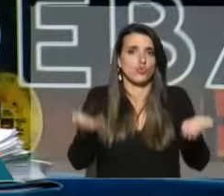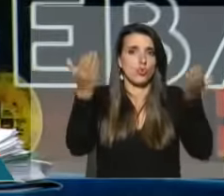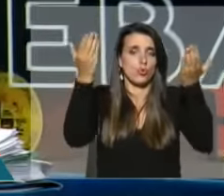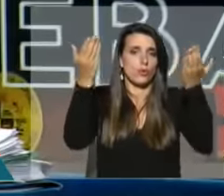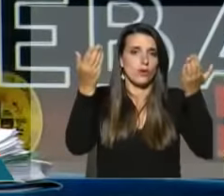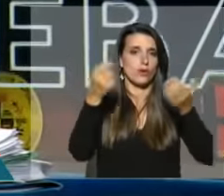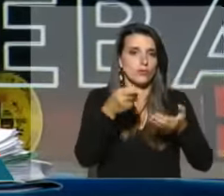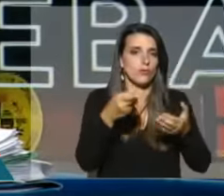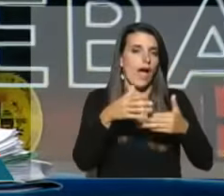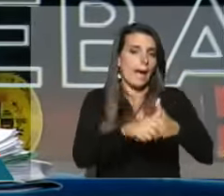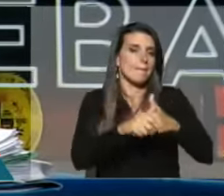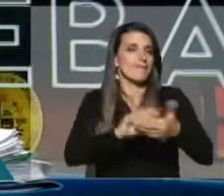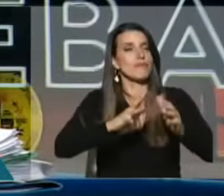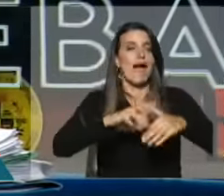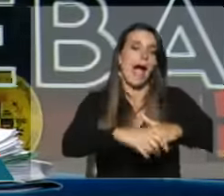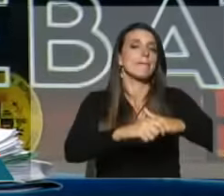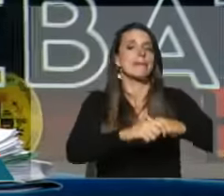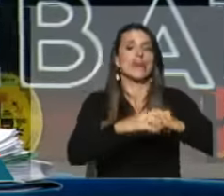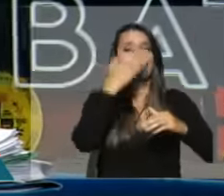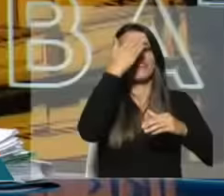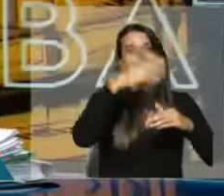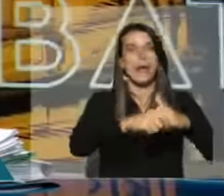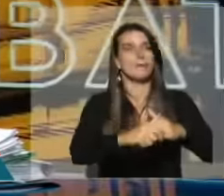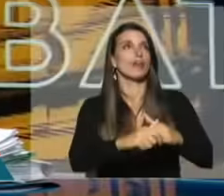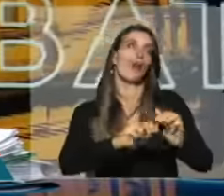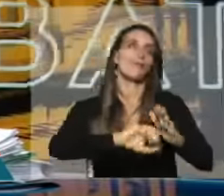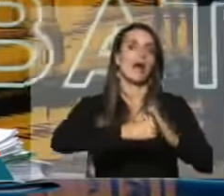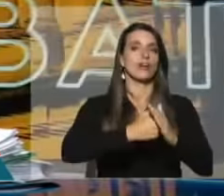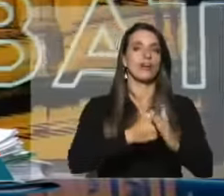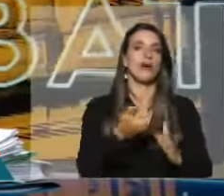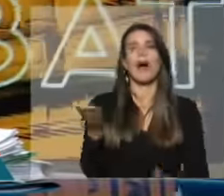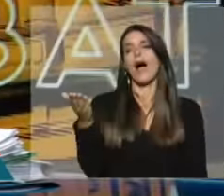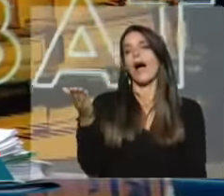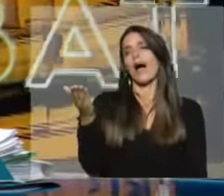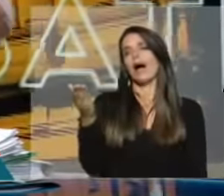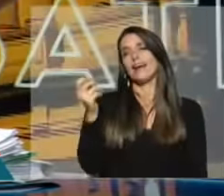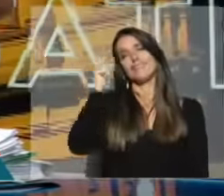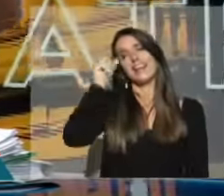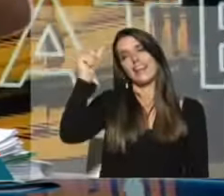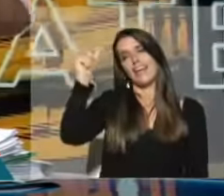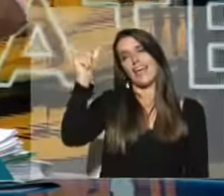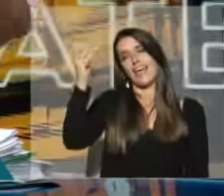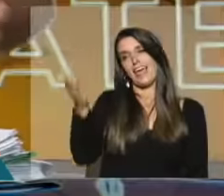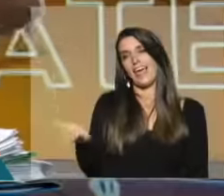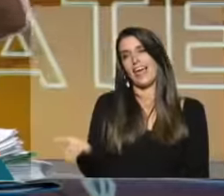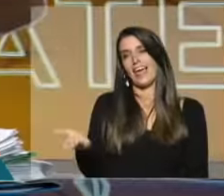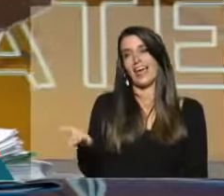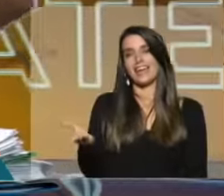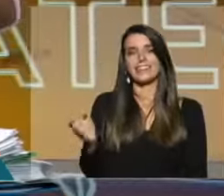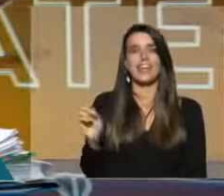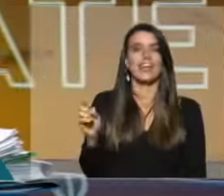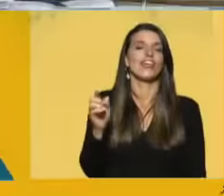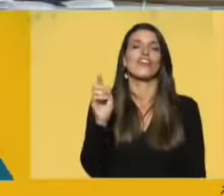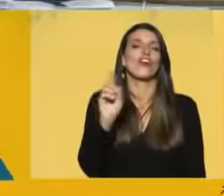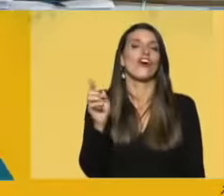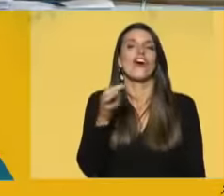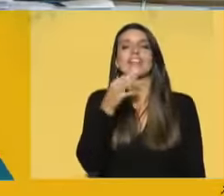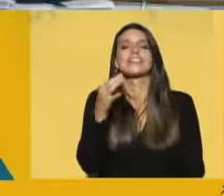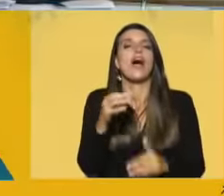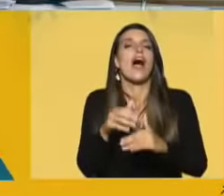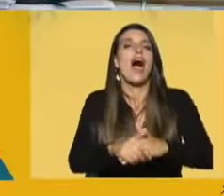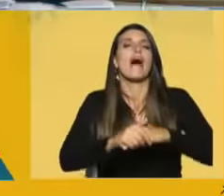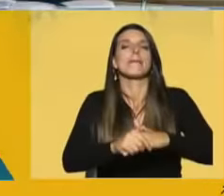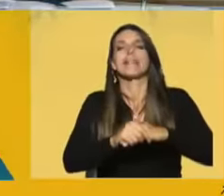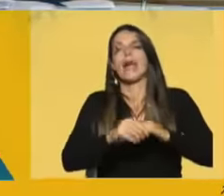Son amigos de los bancos, le dice ahora. No, sí. Penadez es una persona inteligente, no sostiene eso de la amistad